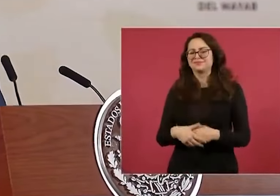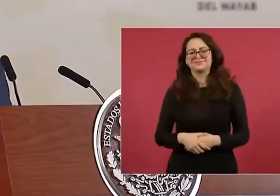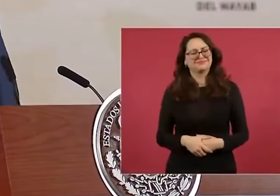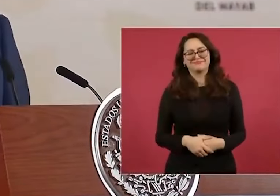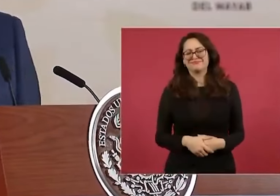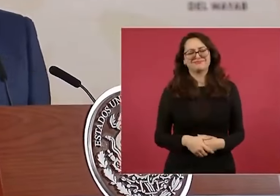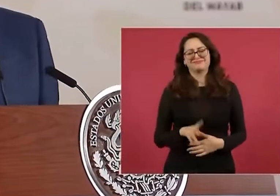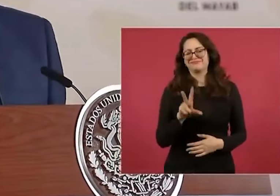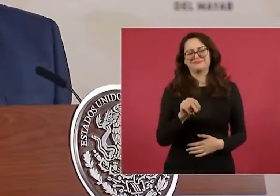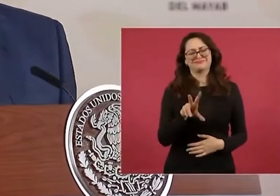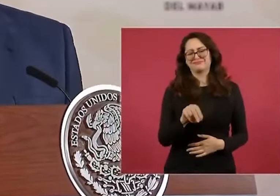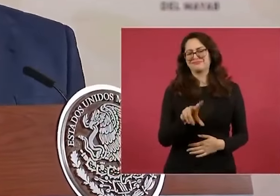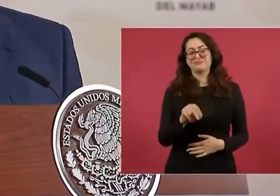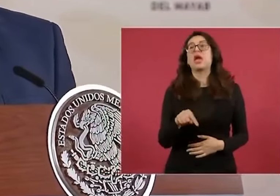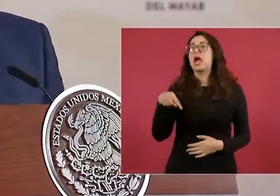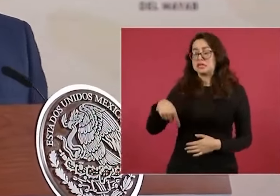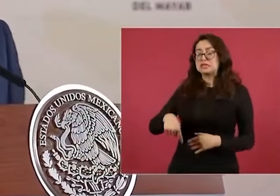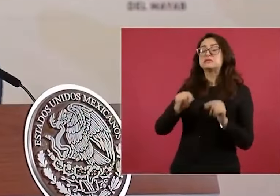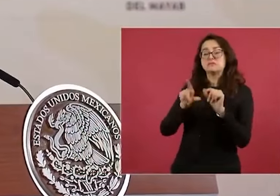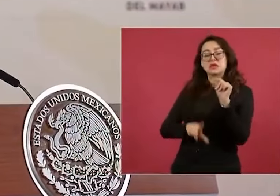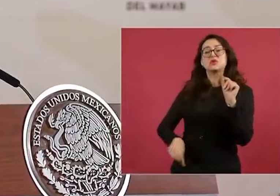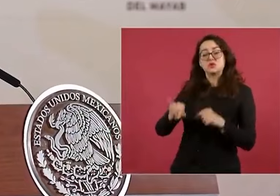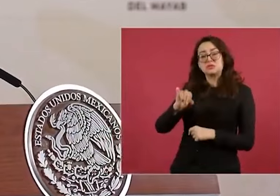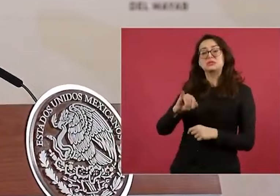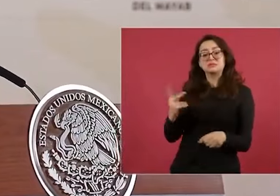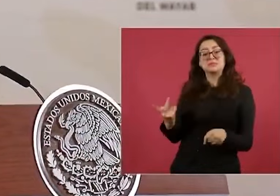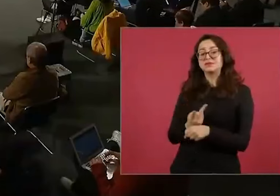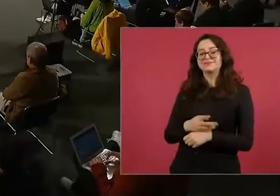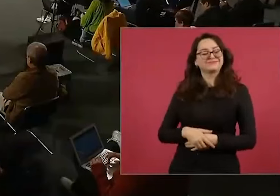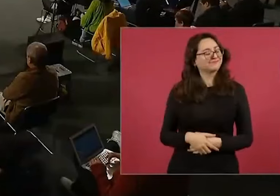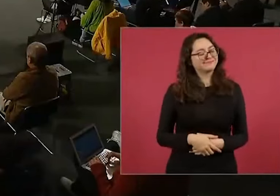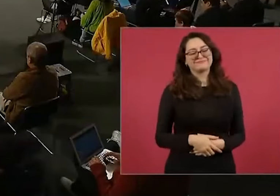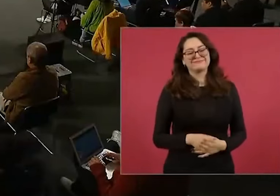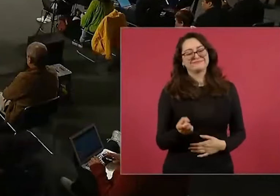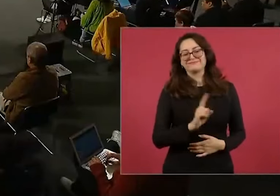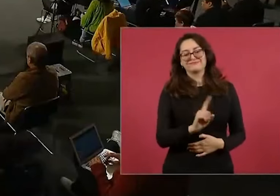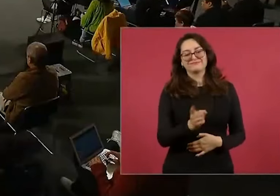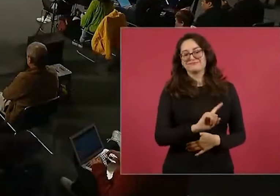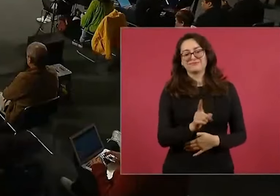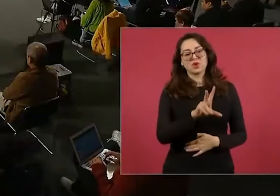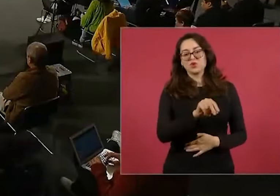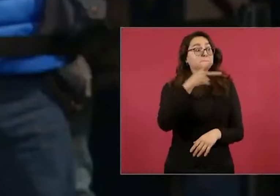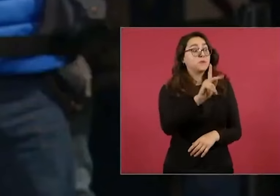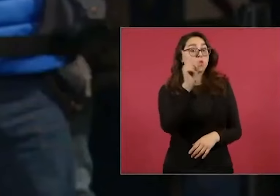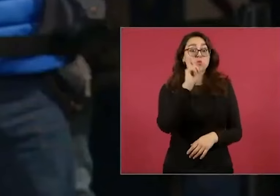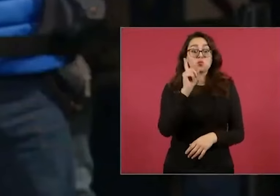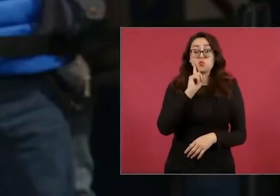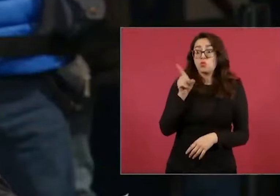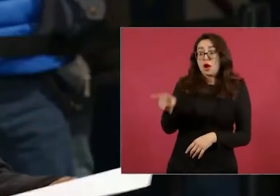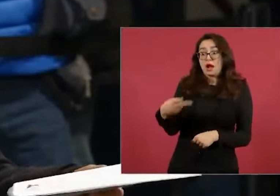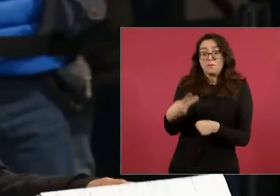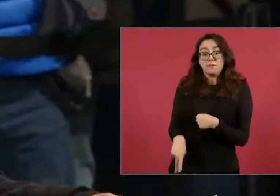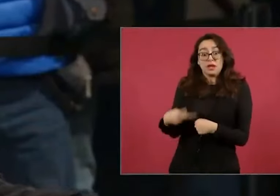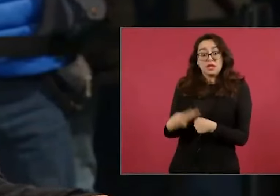nada, no pasa absolutamente nada. Si en este país, por ende, tres minutos. no, no, es que también, ese es otro dato. Pese a que